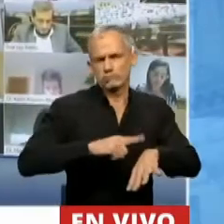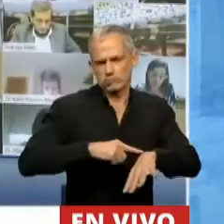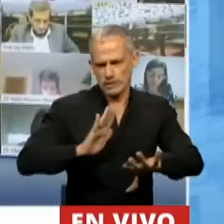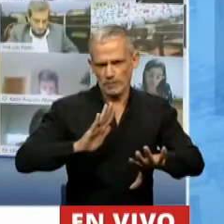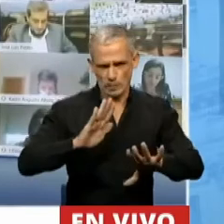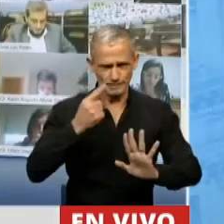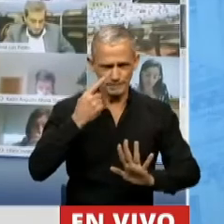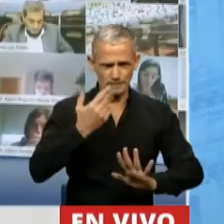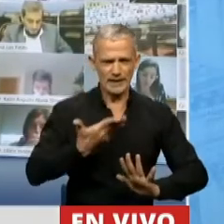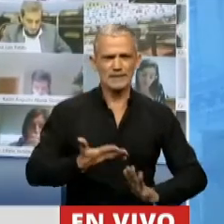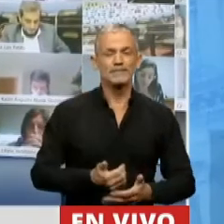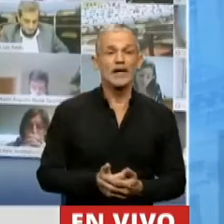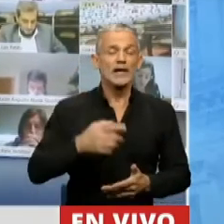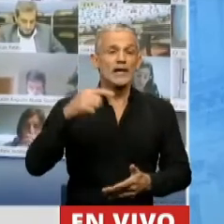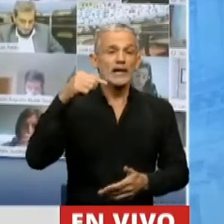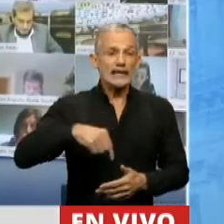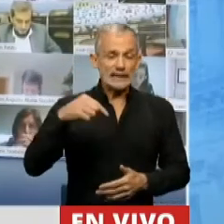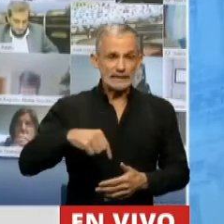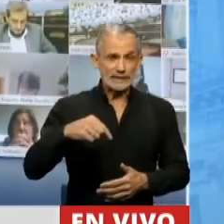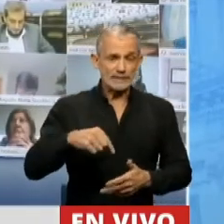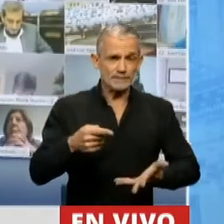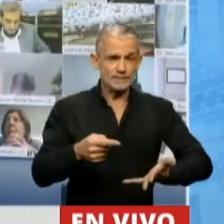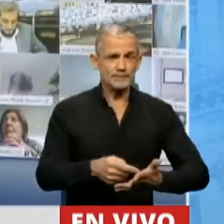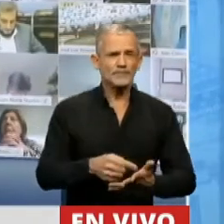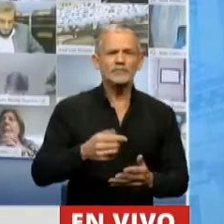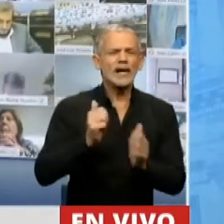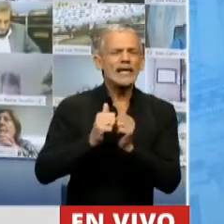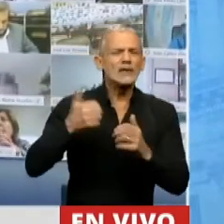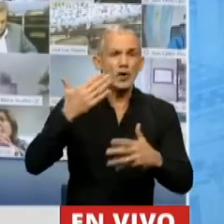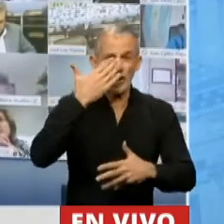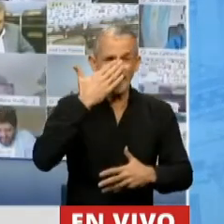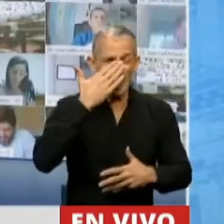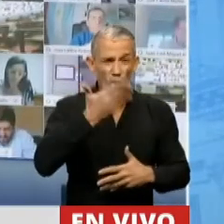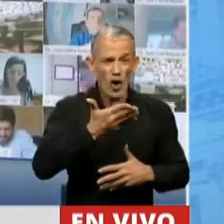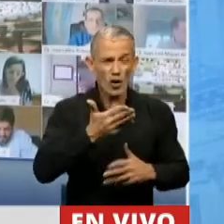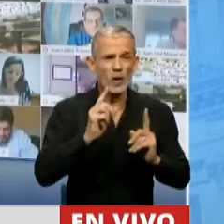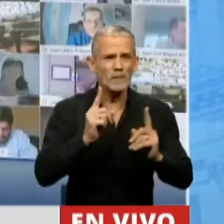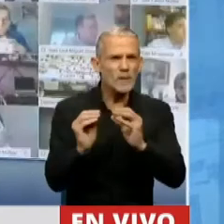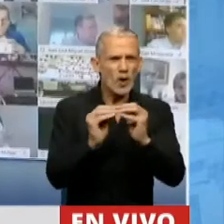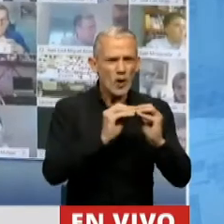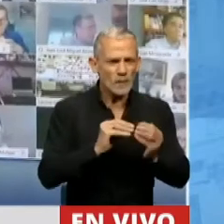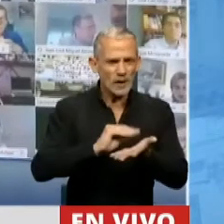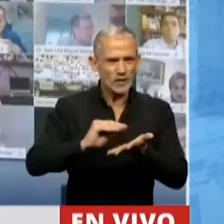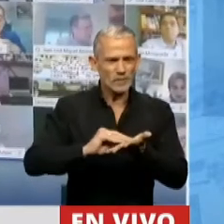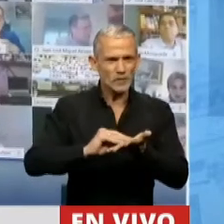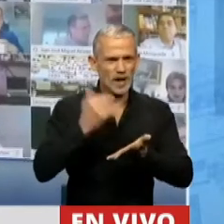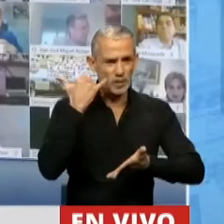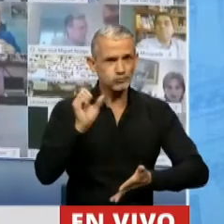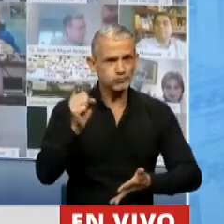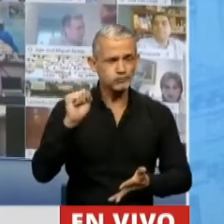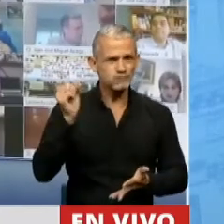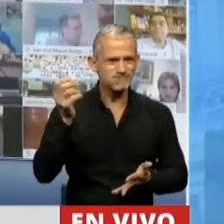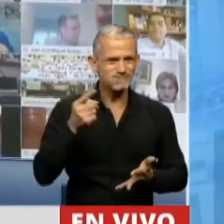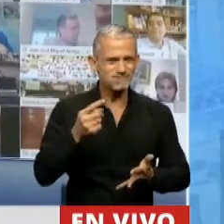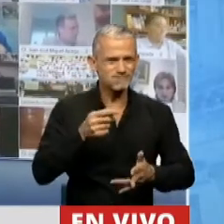Mire, presidente, no ha habido en la historia de Córdoba, como lo decían los colegas que me antecedieron